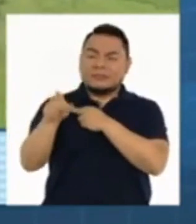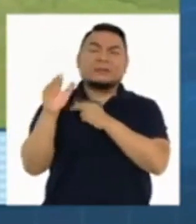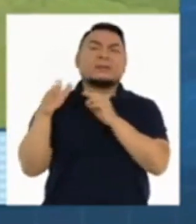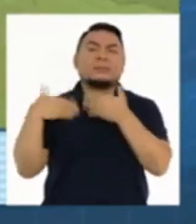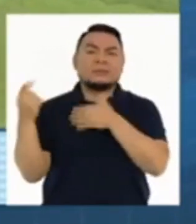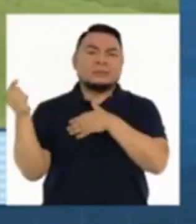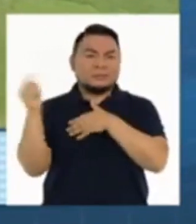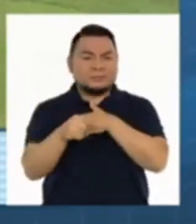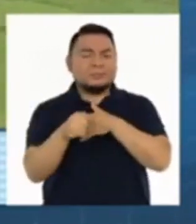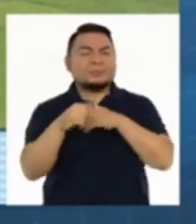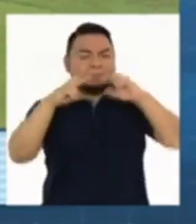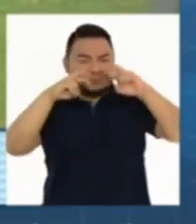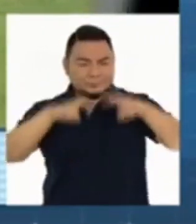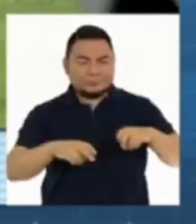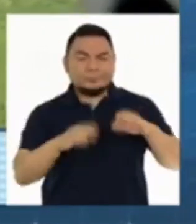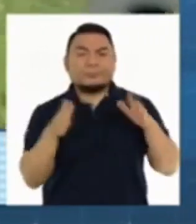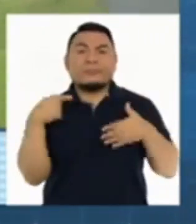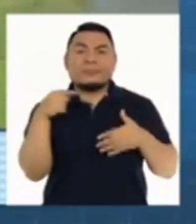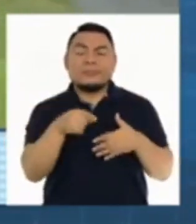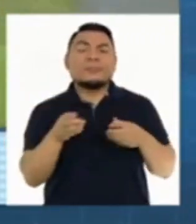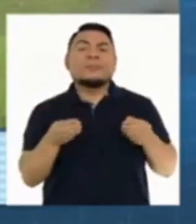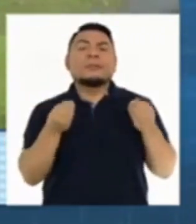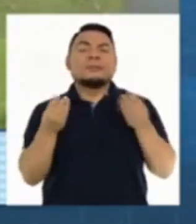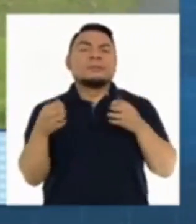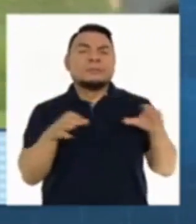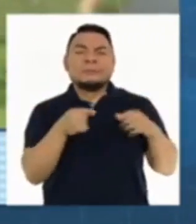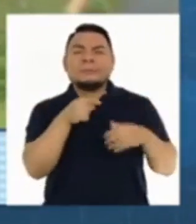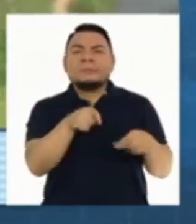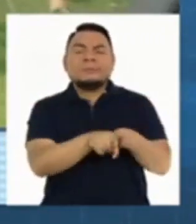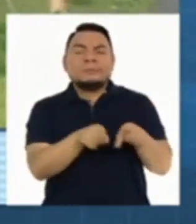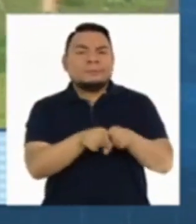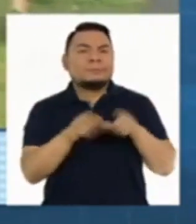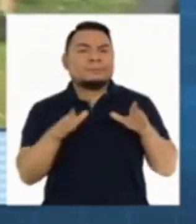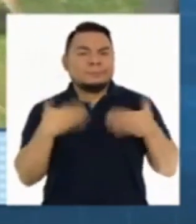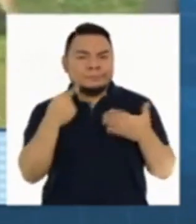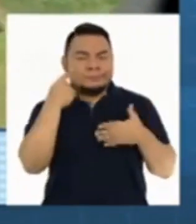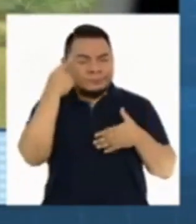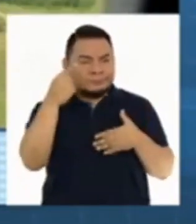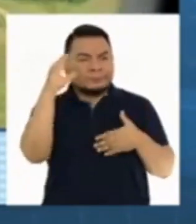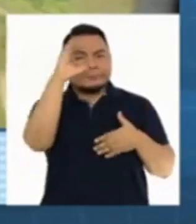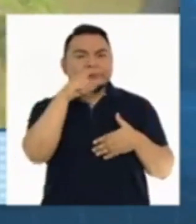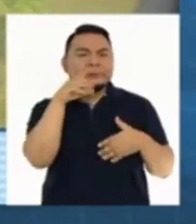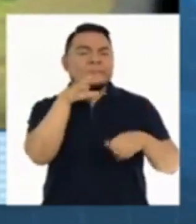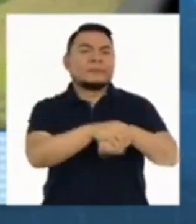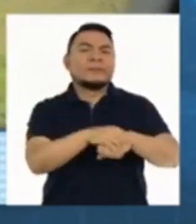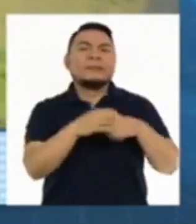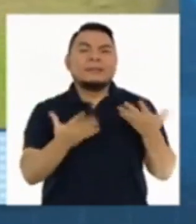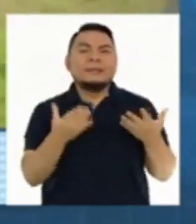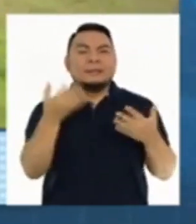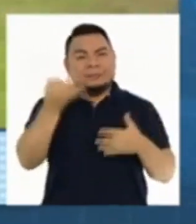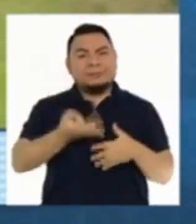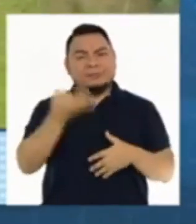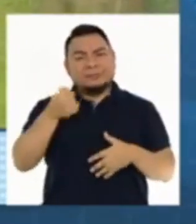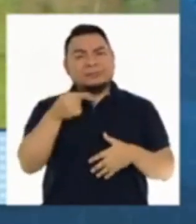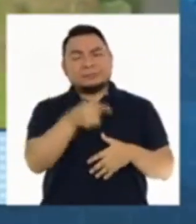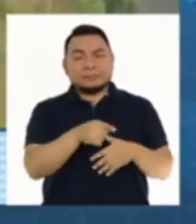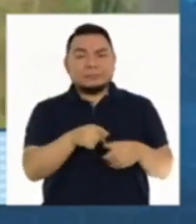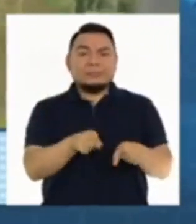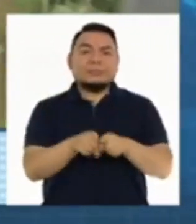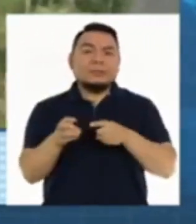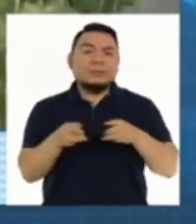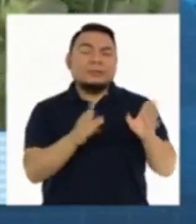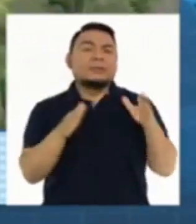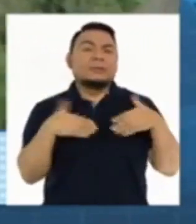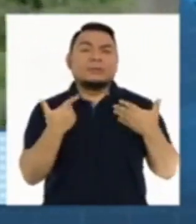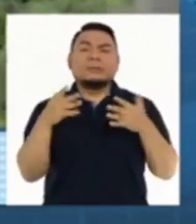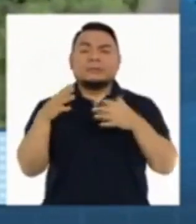de que se haga una investigación para de esta forma también poder llegar a una veracidad y de esta forma